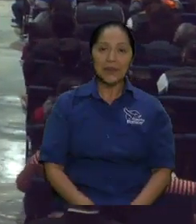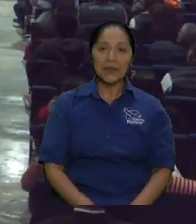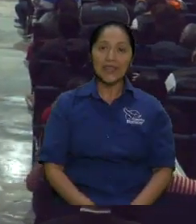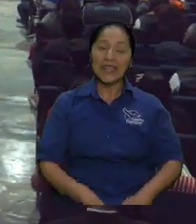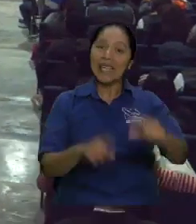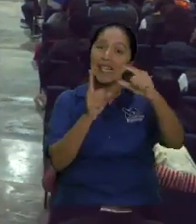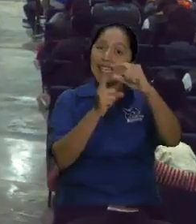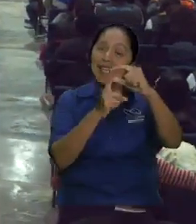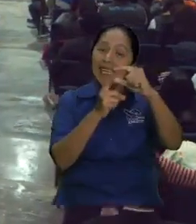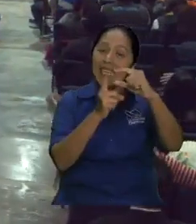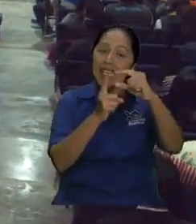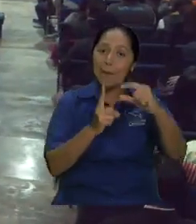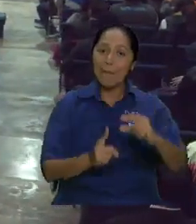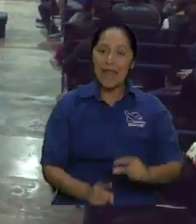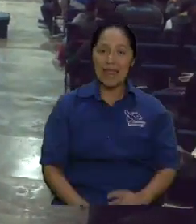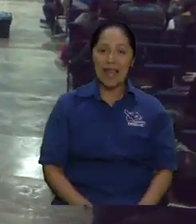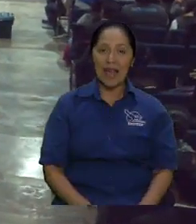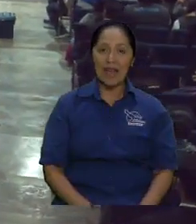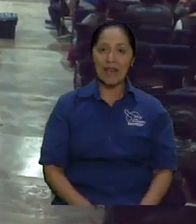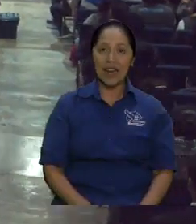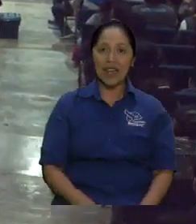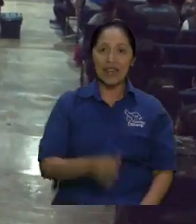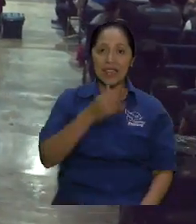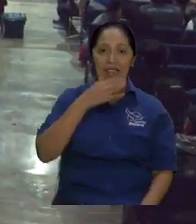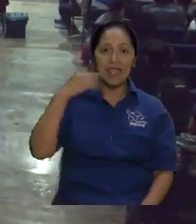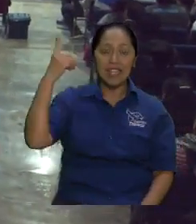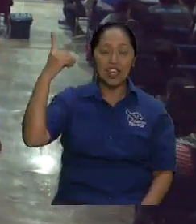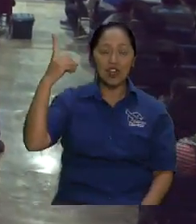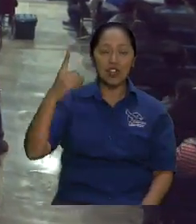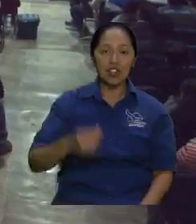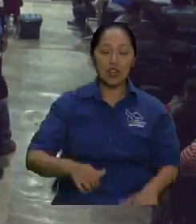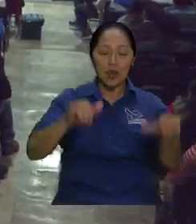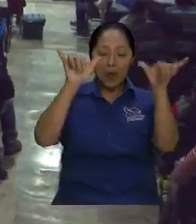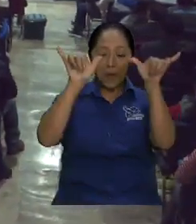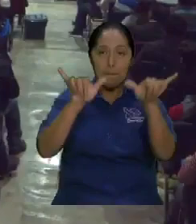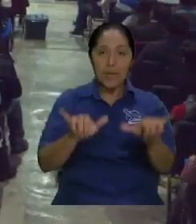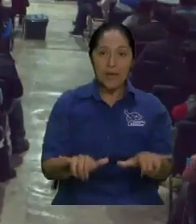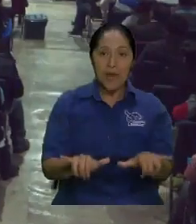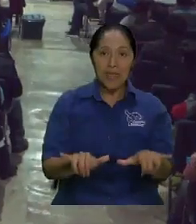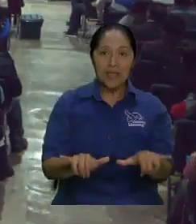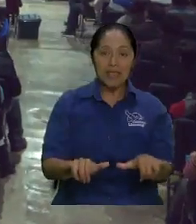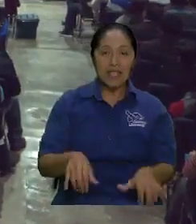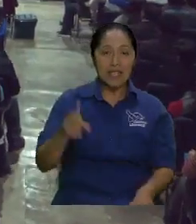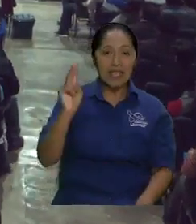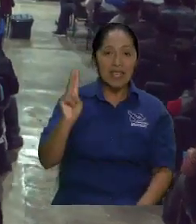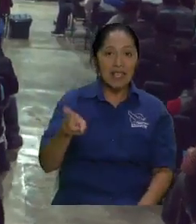palabra se va a secar todo pero la palabra de Dios va a permanecer para siempre